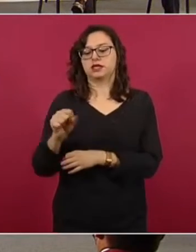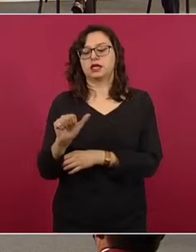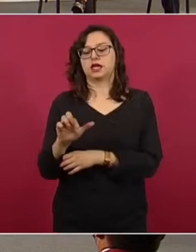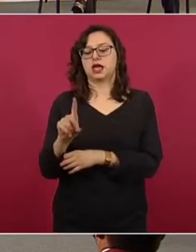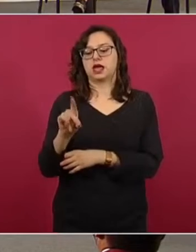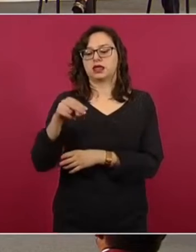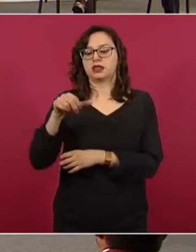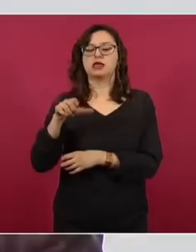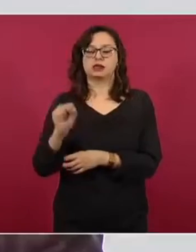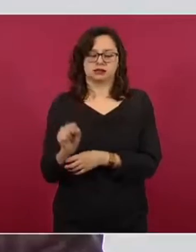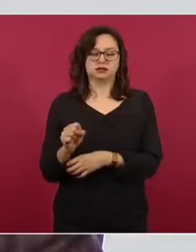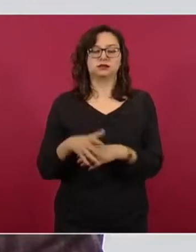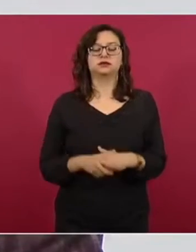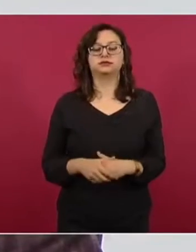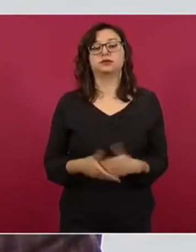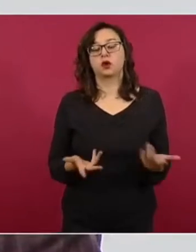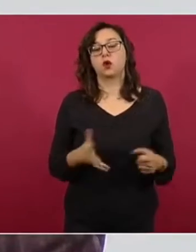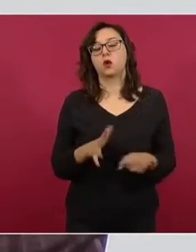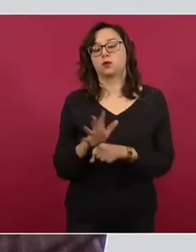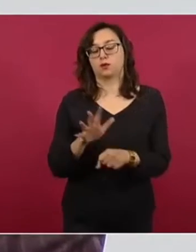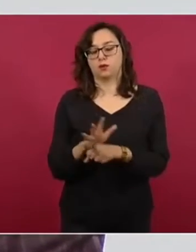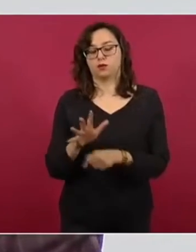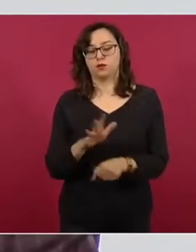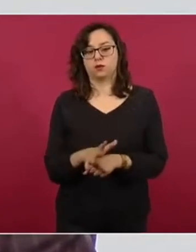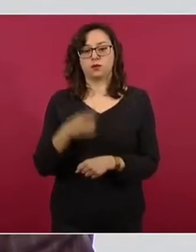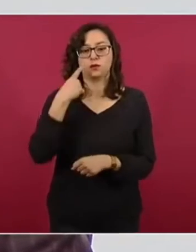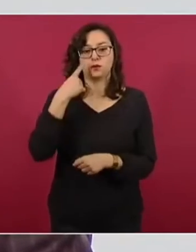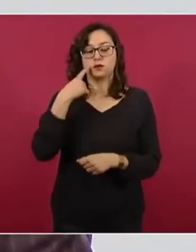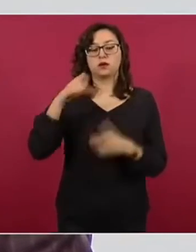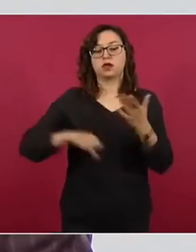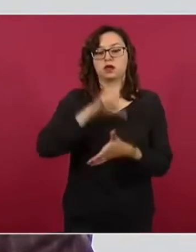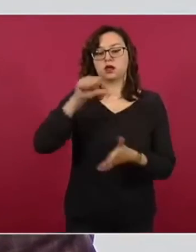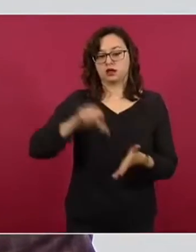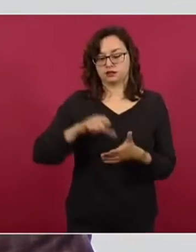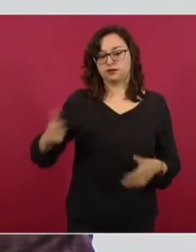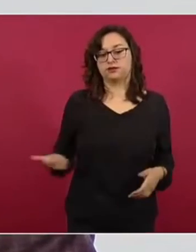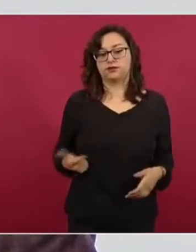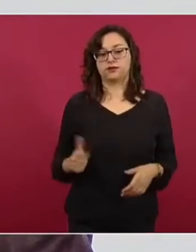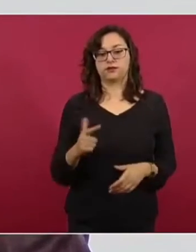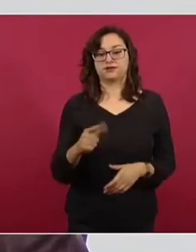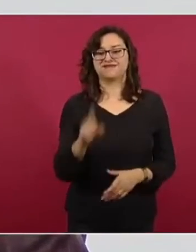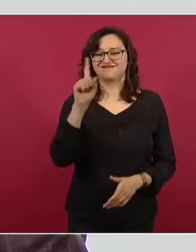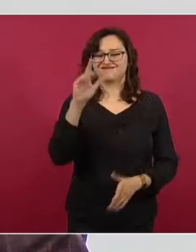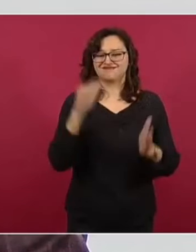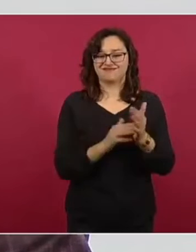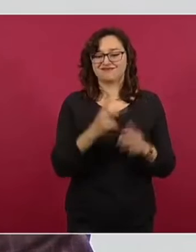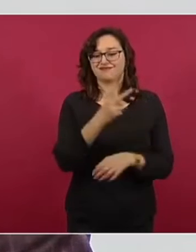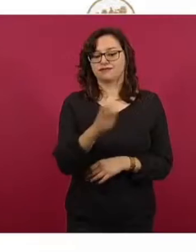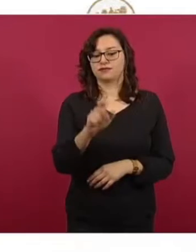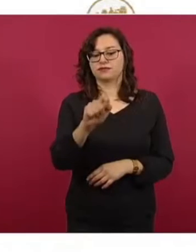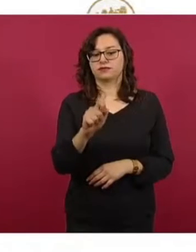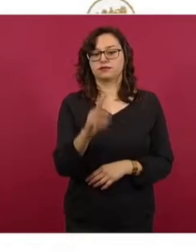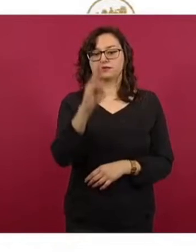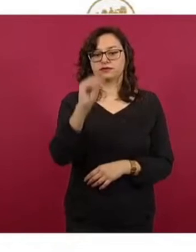Y tenemos el caso más caro para la zona centro, con mis paisanos en León, Guanajuato, mil doscientos veintinueve